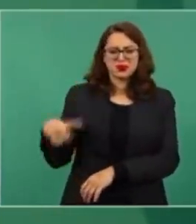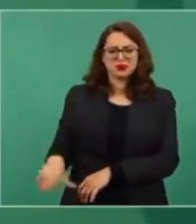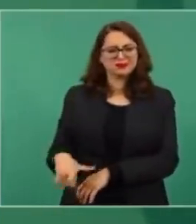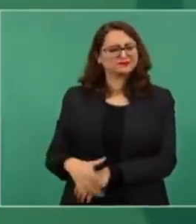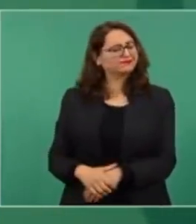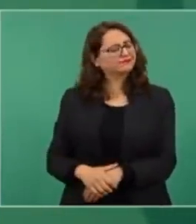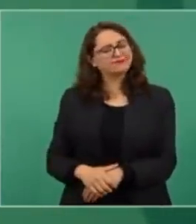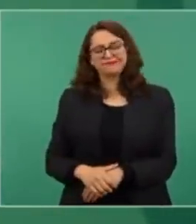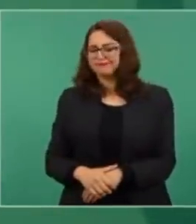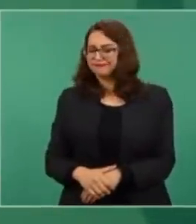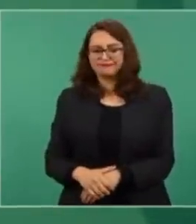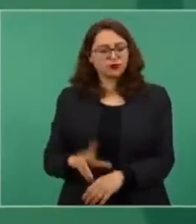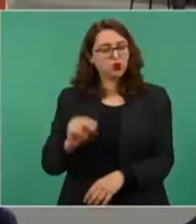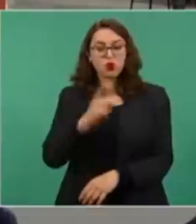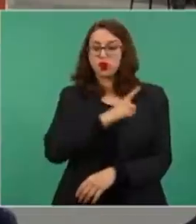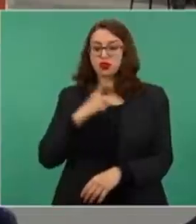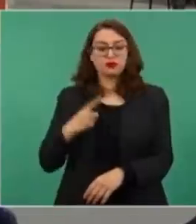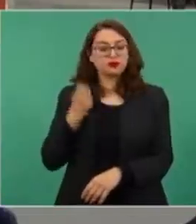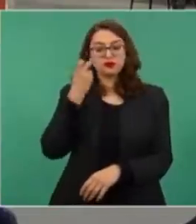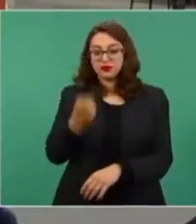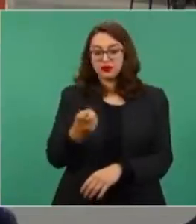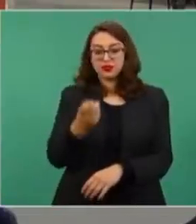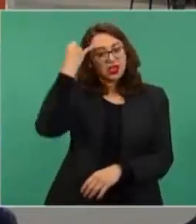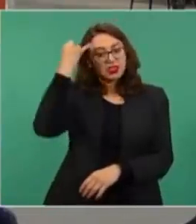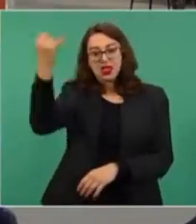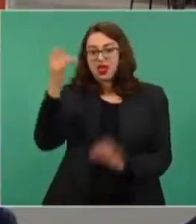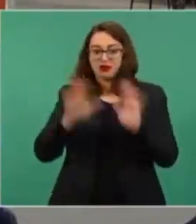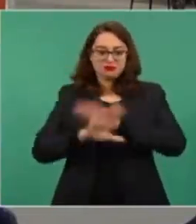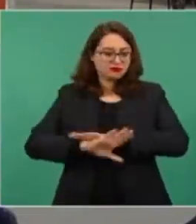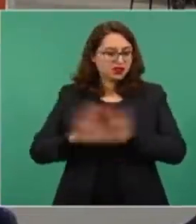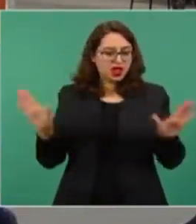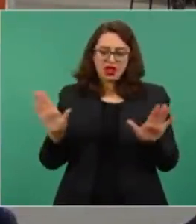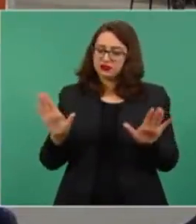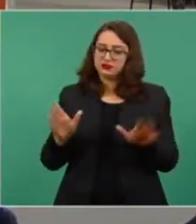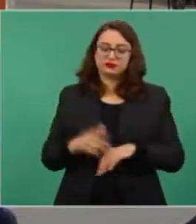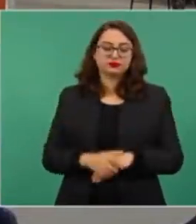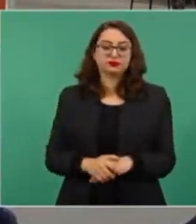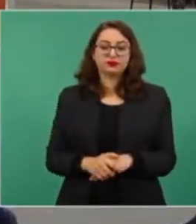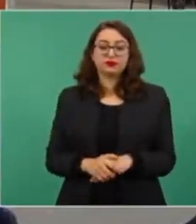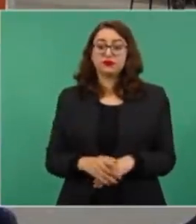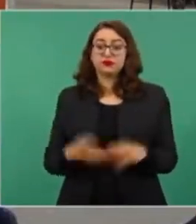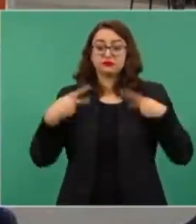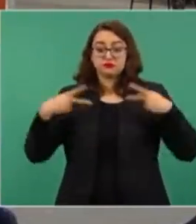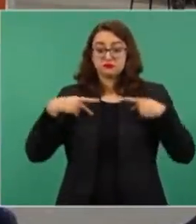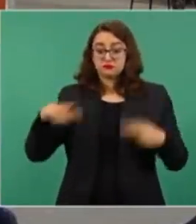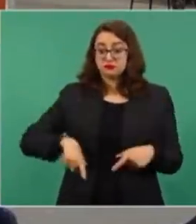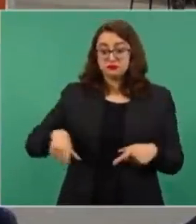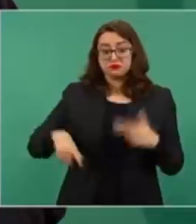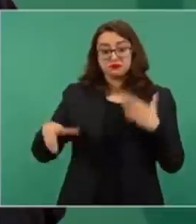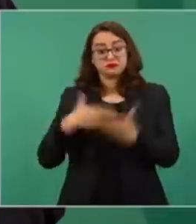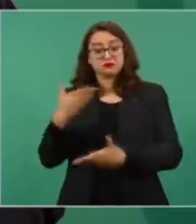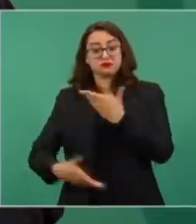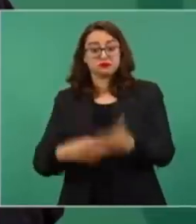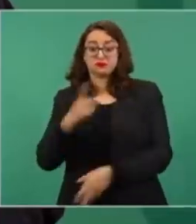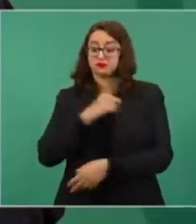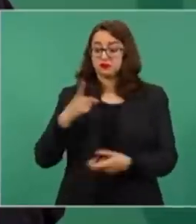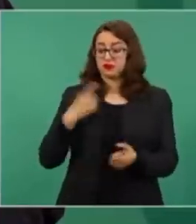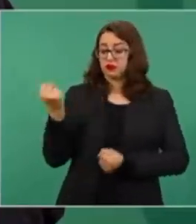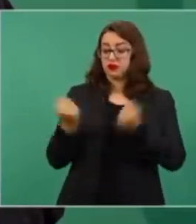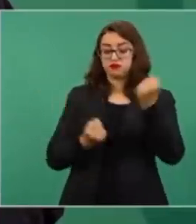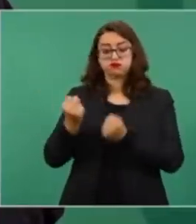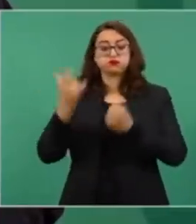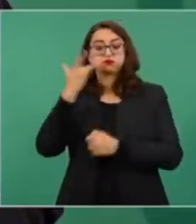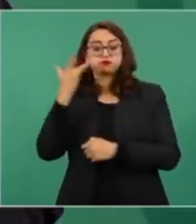Ya quedó atrás aquello de que el funcionario tenía que andar en vehículos último modelo,